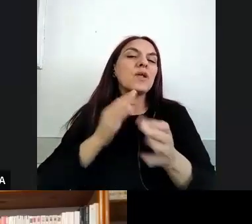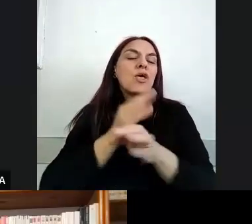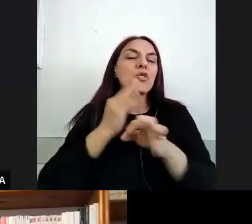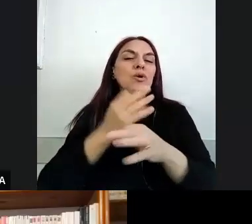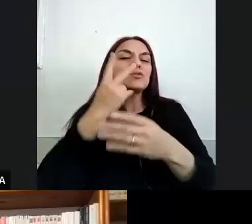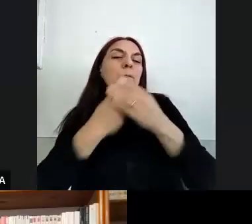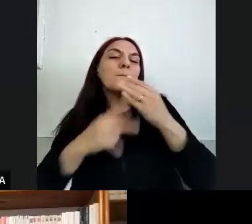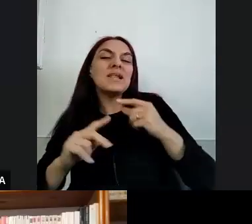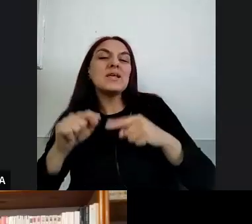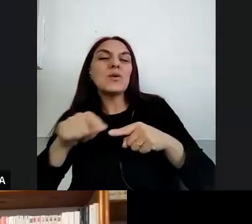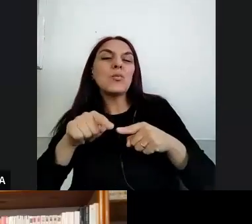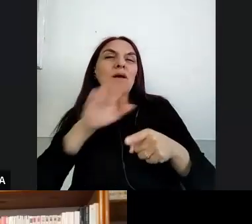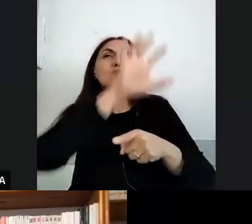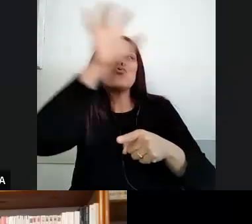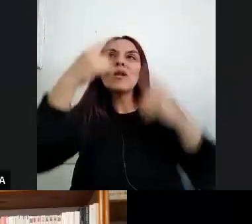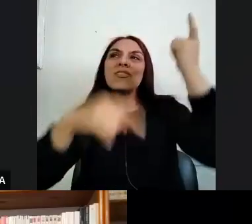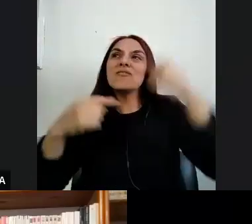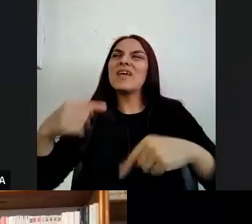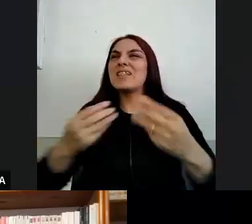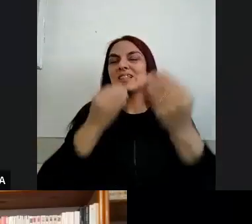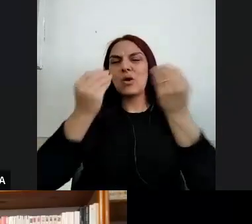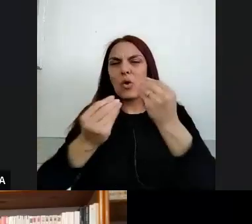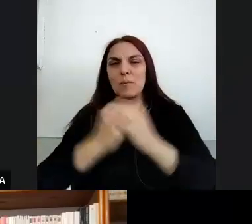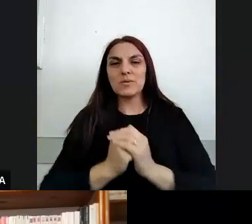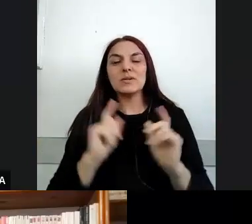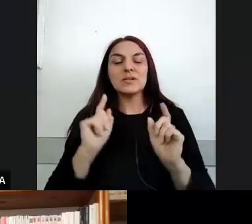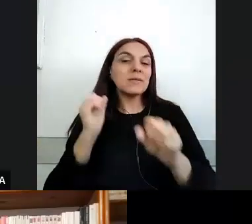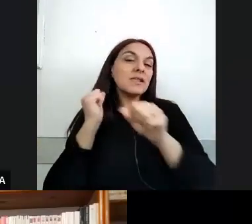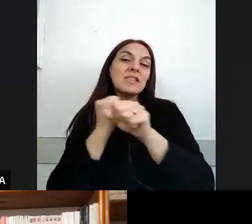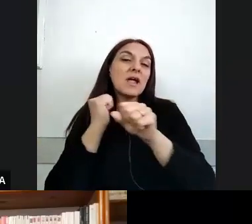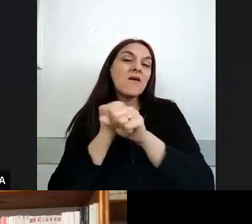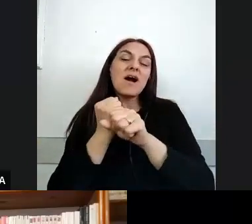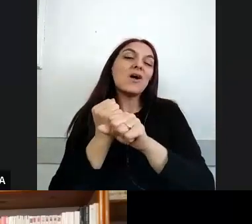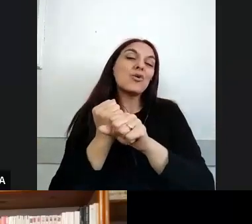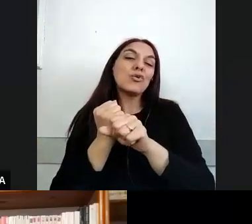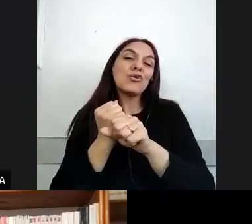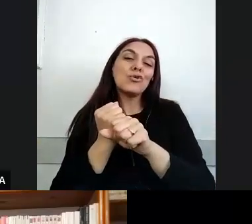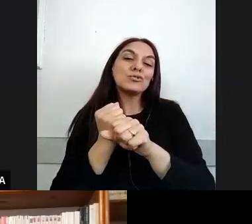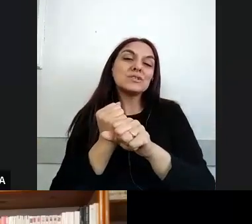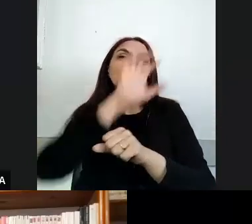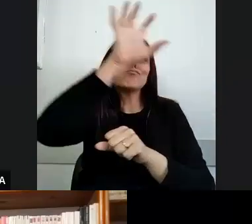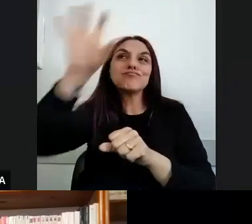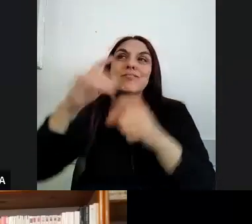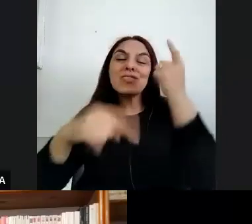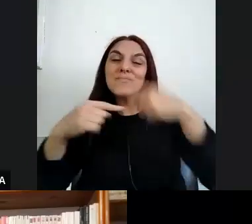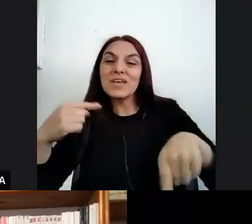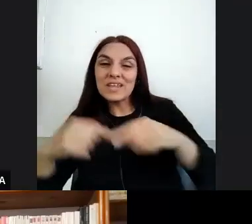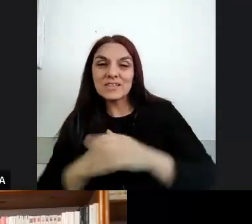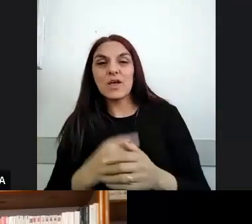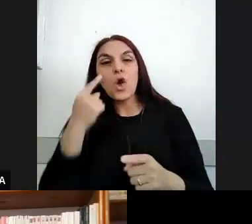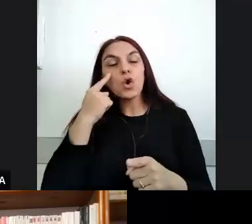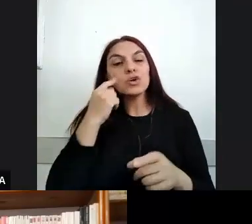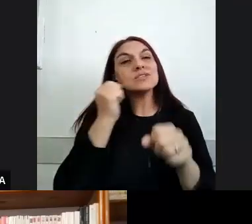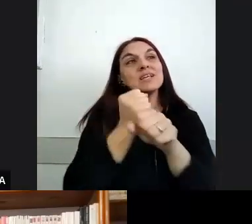distintas regiones bueno los trabajos que se hacen en distintas jurisdicciones el conocer el trabajo que está